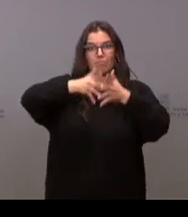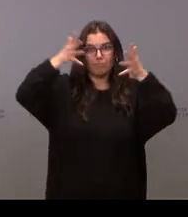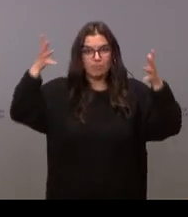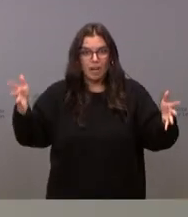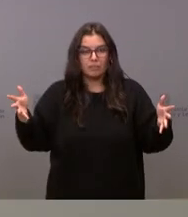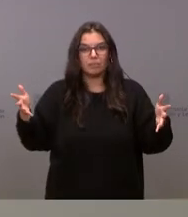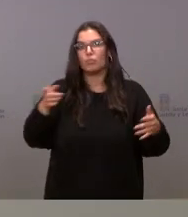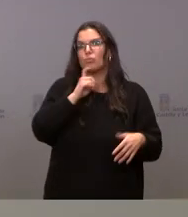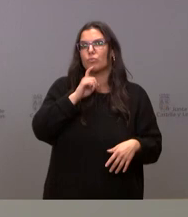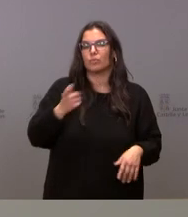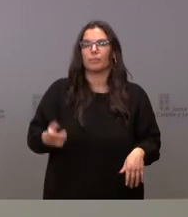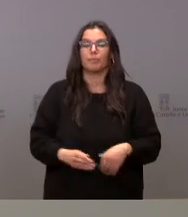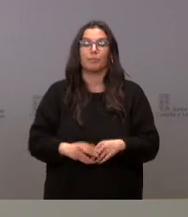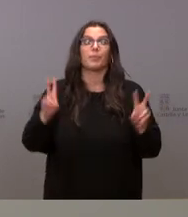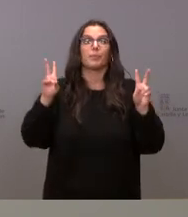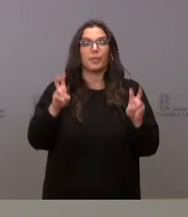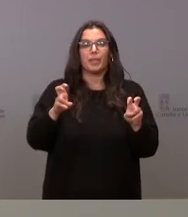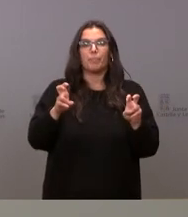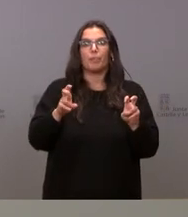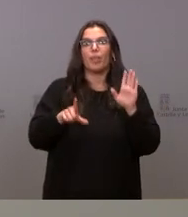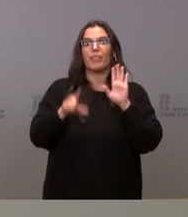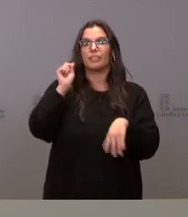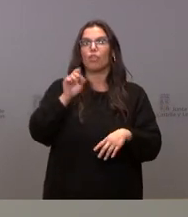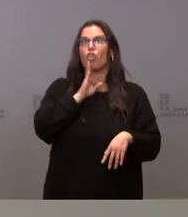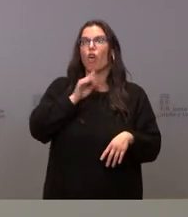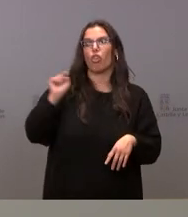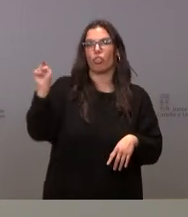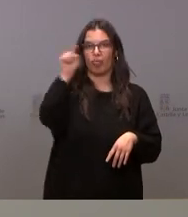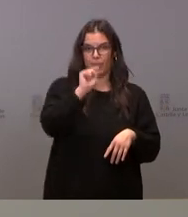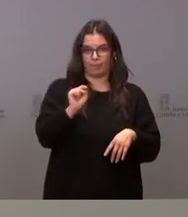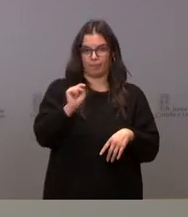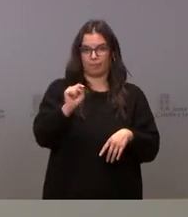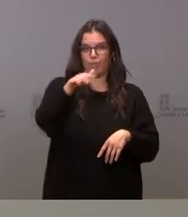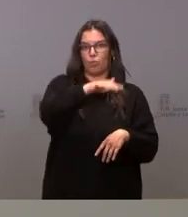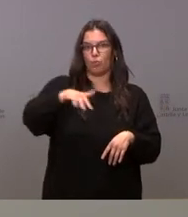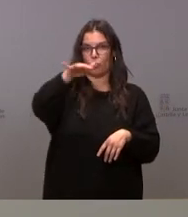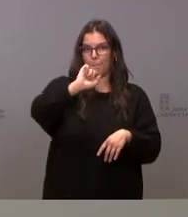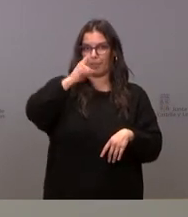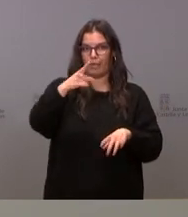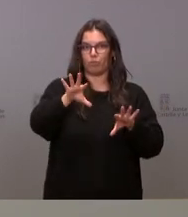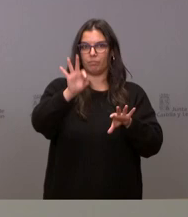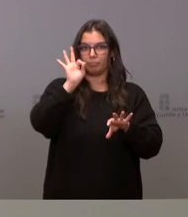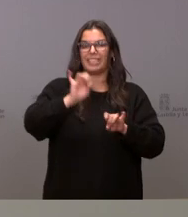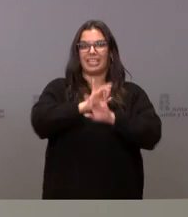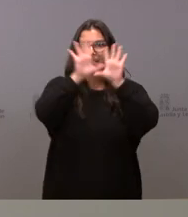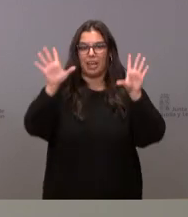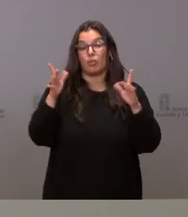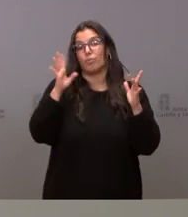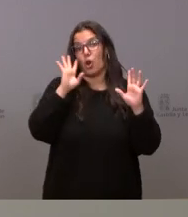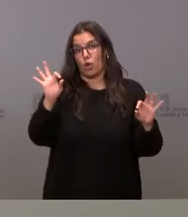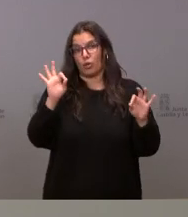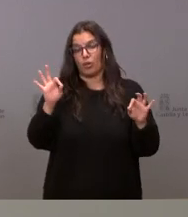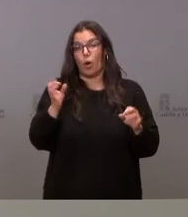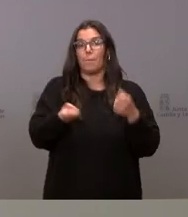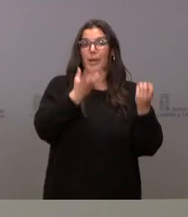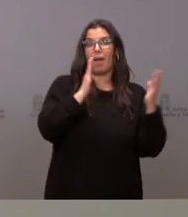Bueno en principio lo que se está es decidiendo los sitios donde lo podemos hacer entonces evidentemente no es lo mismo vacunar